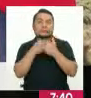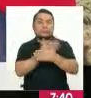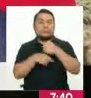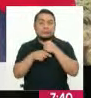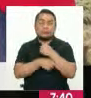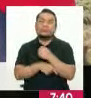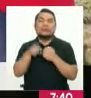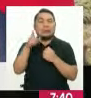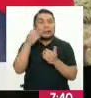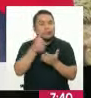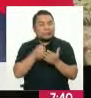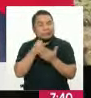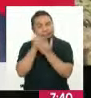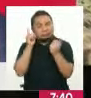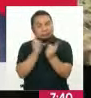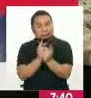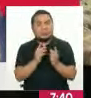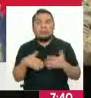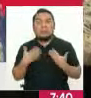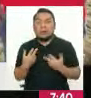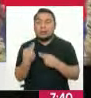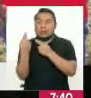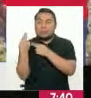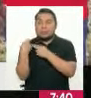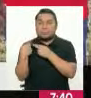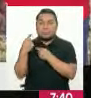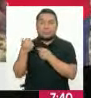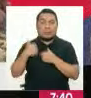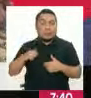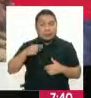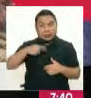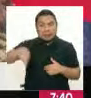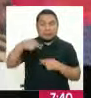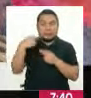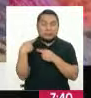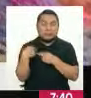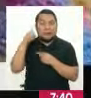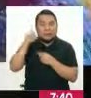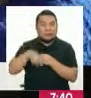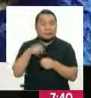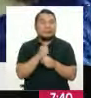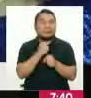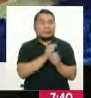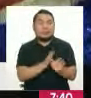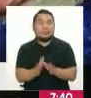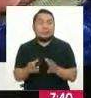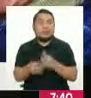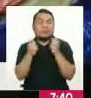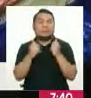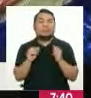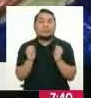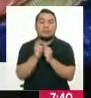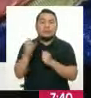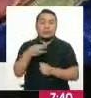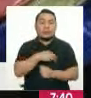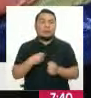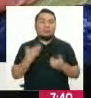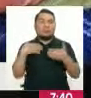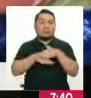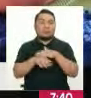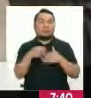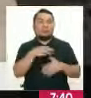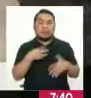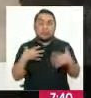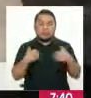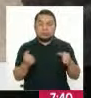hay una gran responsabilidad por parte de los gobiernos locales, los alcaldes deberían gestionar inmediatamente con el MIDIS, con el Ministerio de Salud,